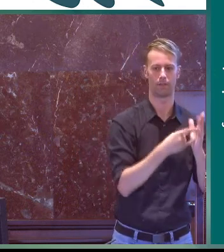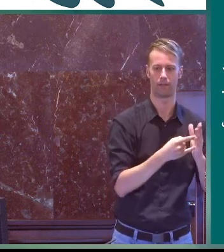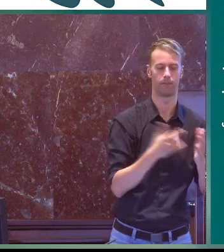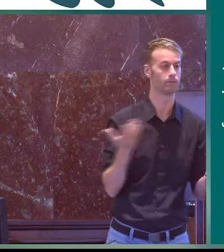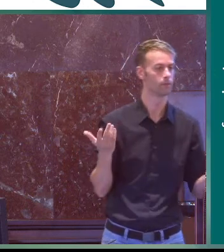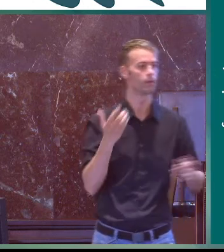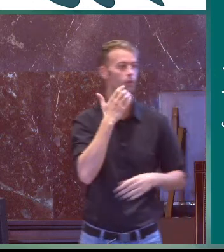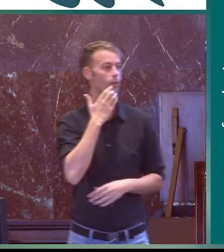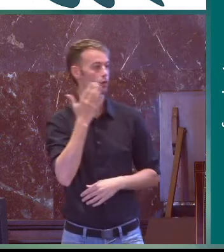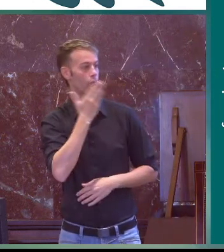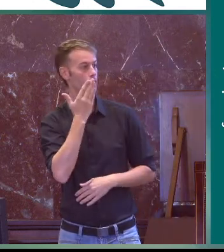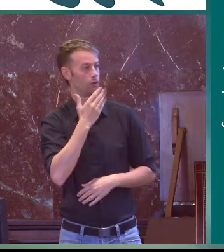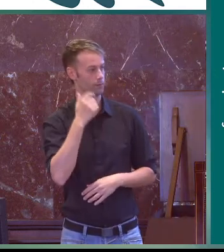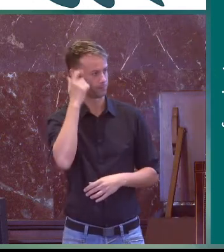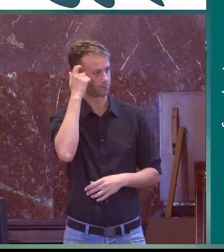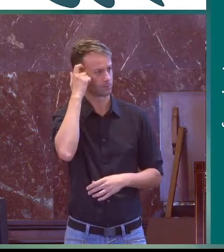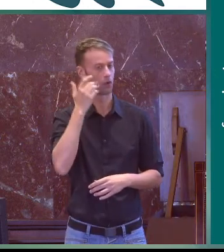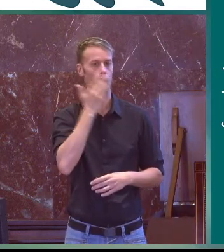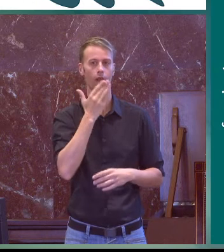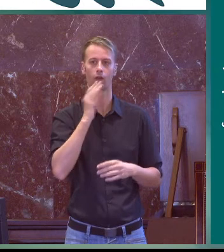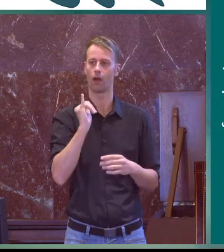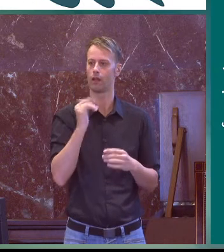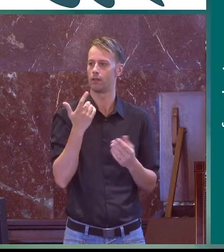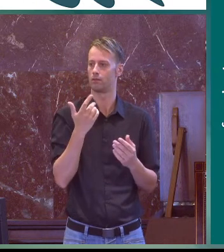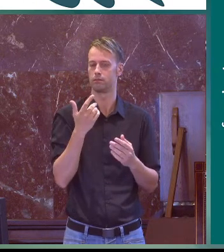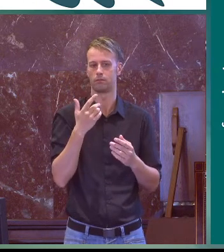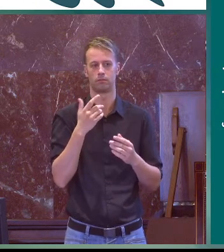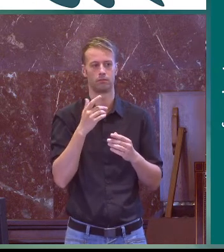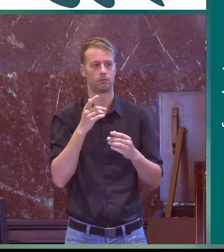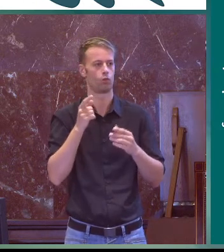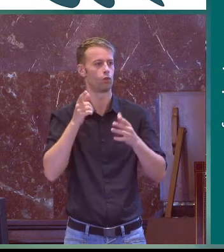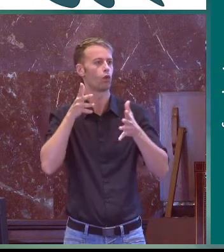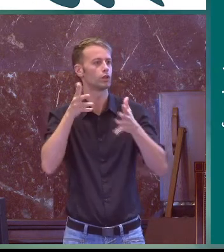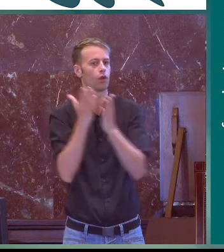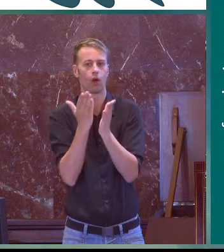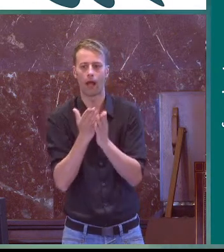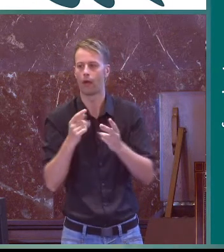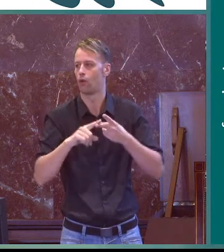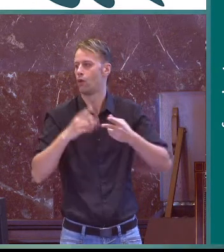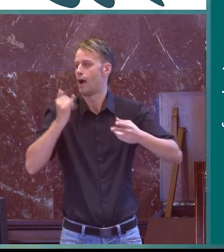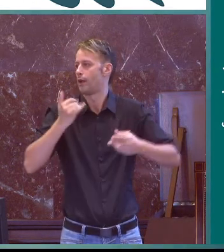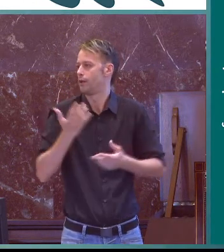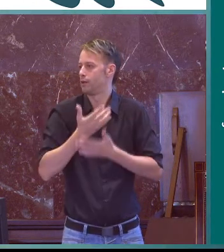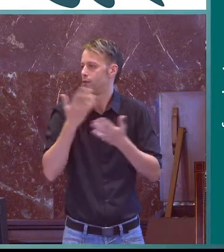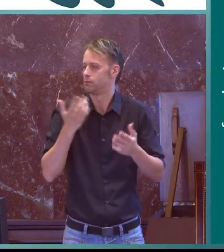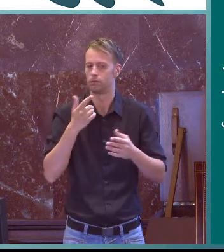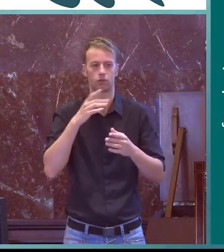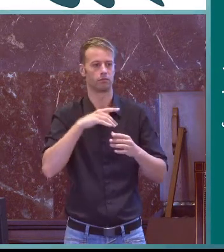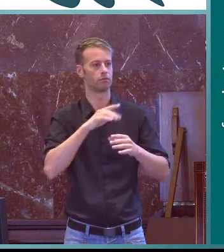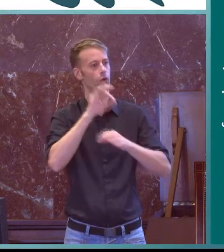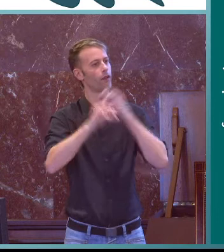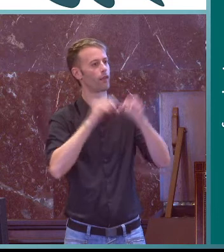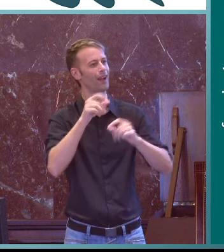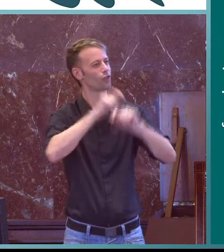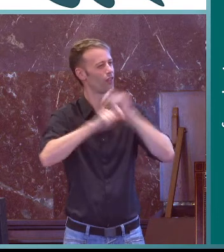al mismo tiempo el exosistema tiene influencia también o tiene contacto con el macrosistema pues el consejo escolar por